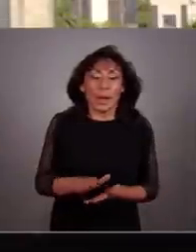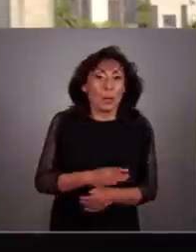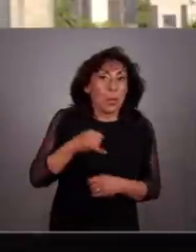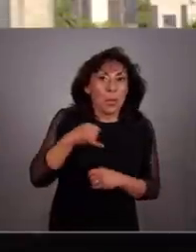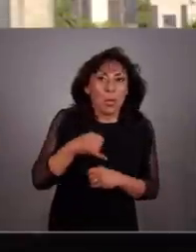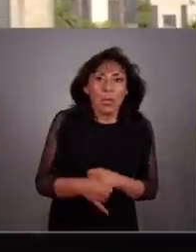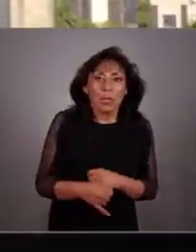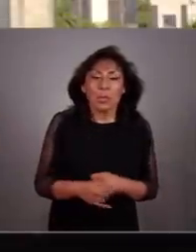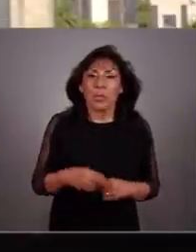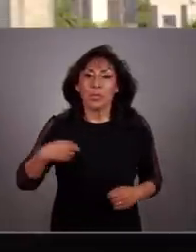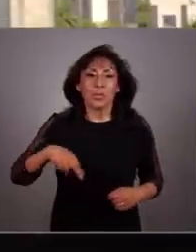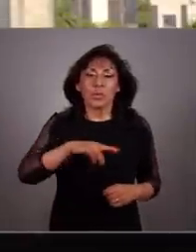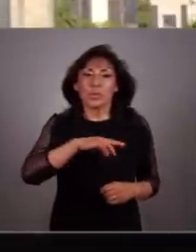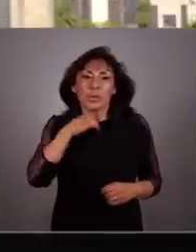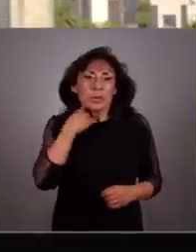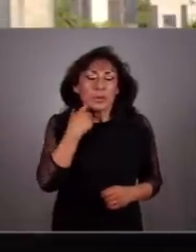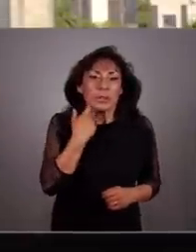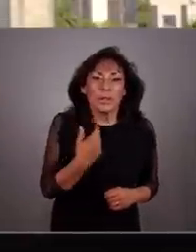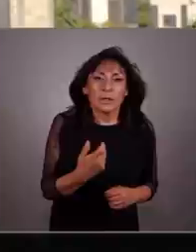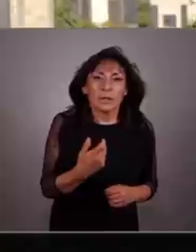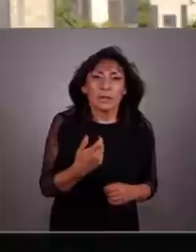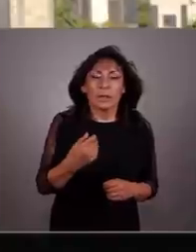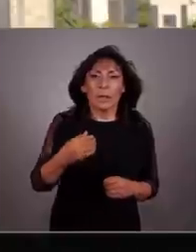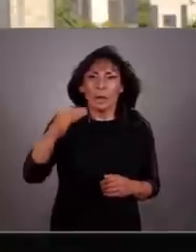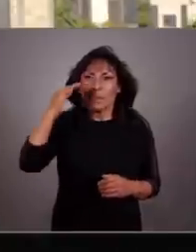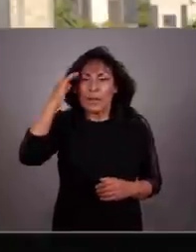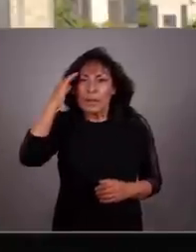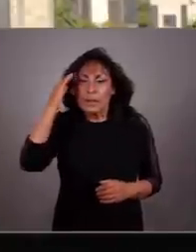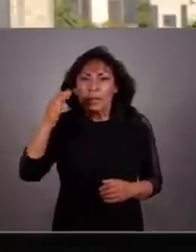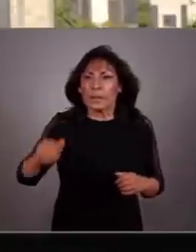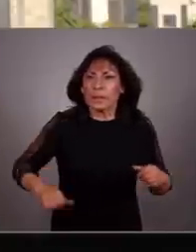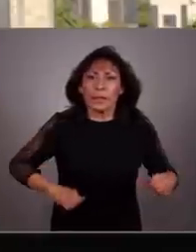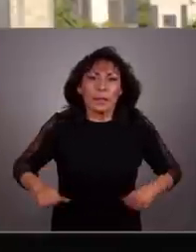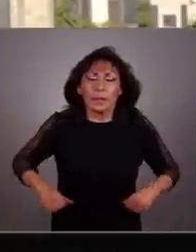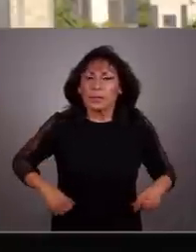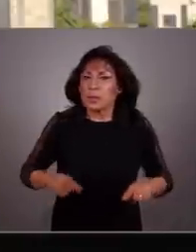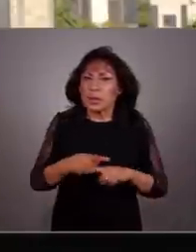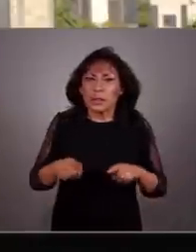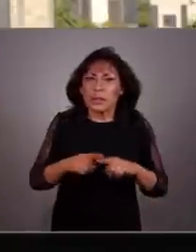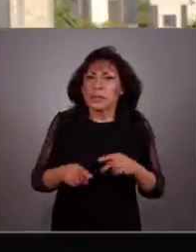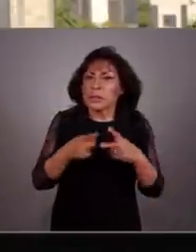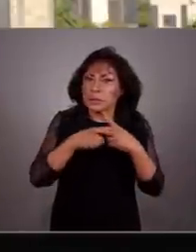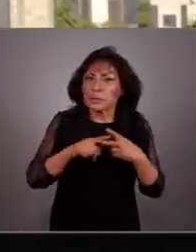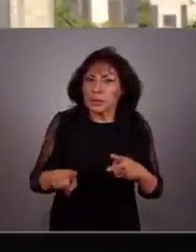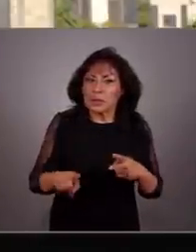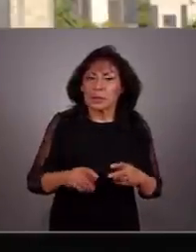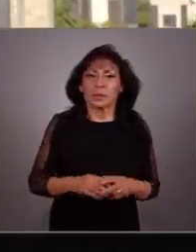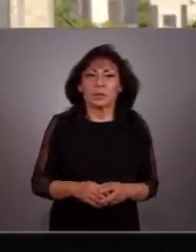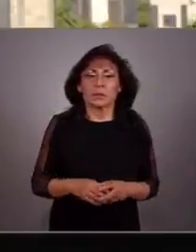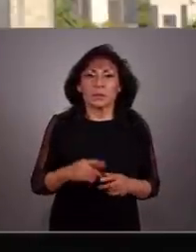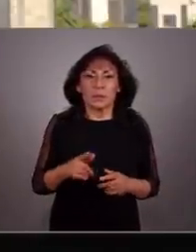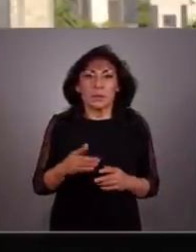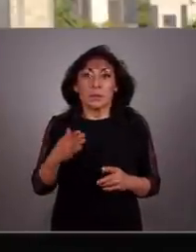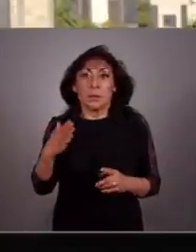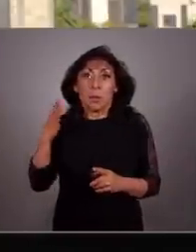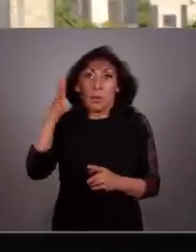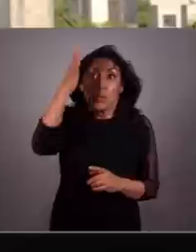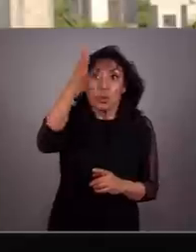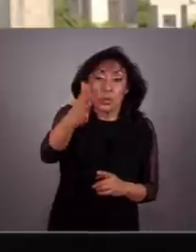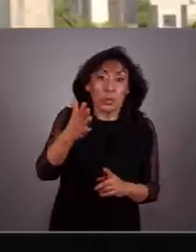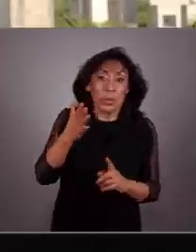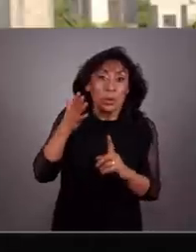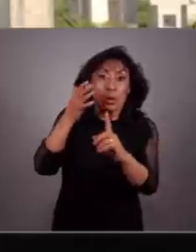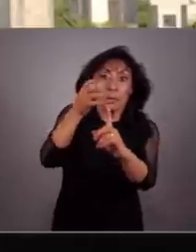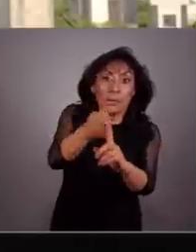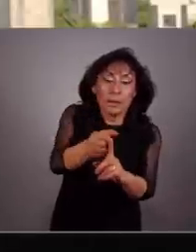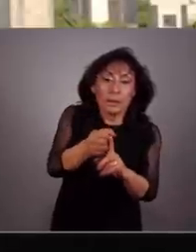Si queremos un cambio profundo, entonces tenemos que comenzar a pensar, caminar y actuar distinto. Si queremos